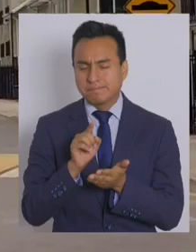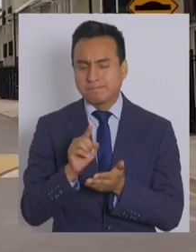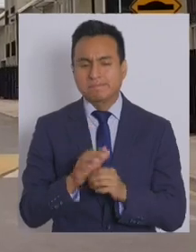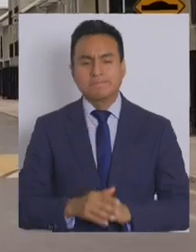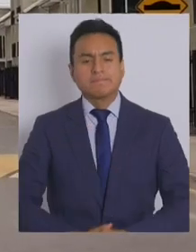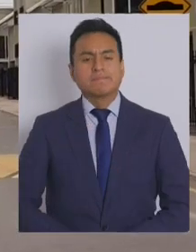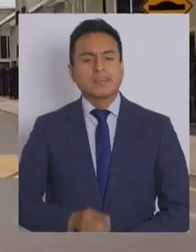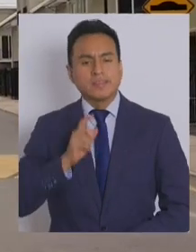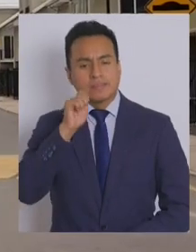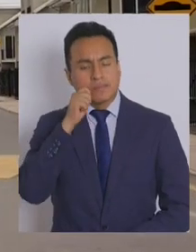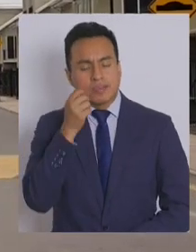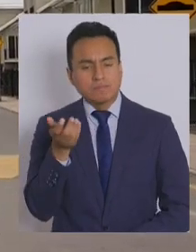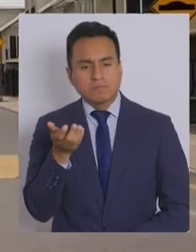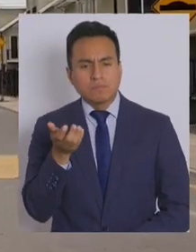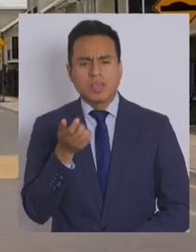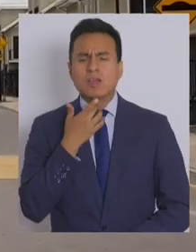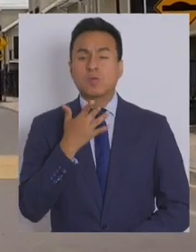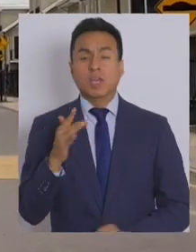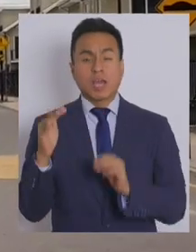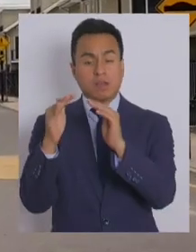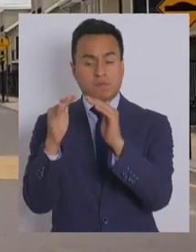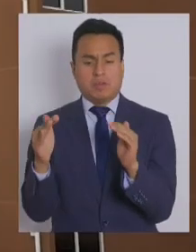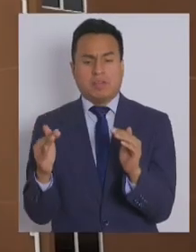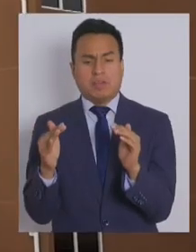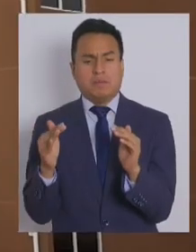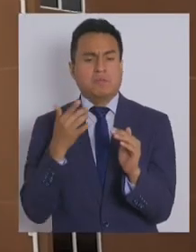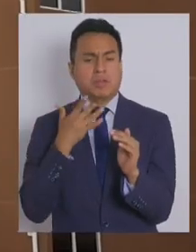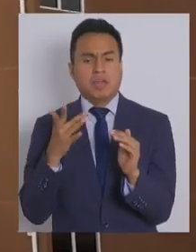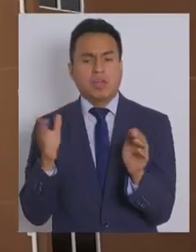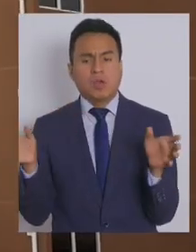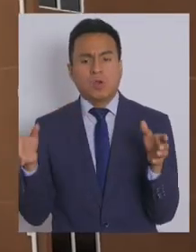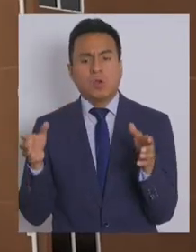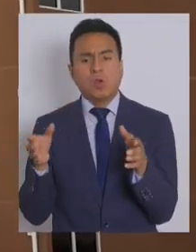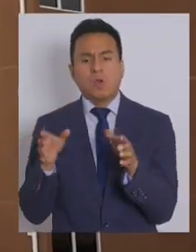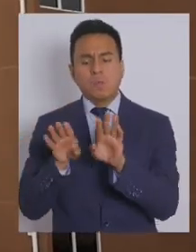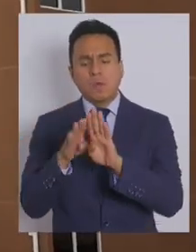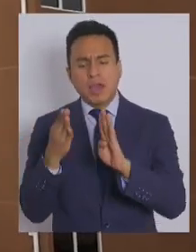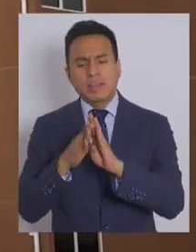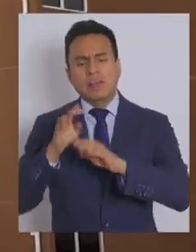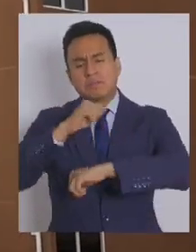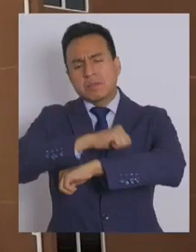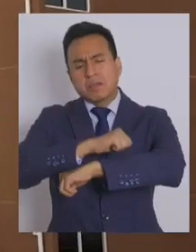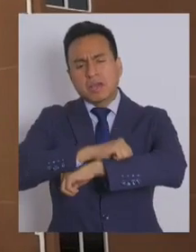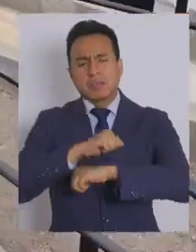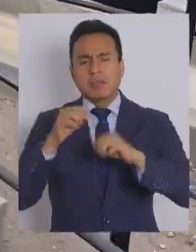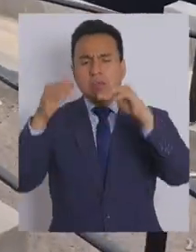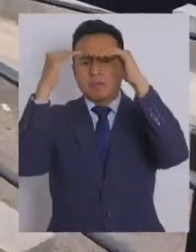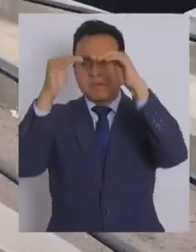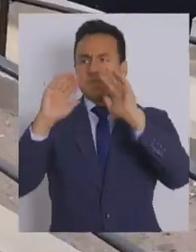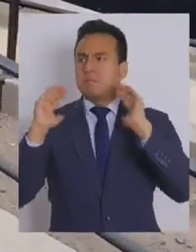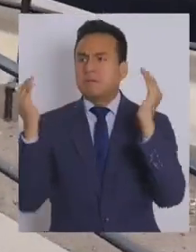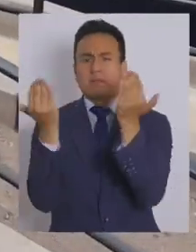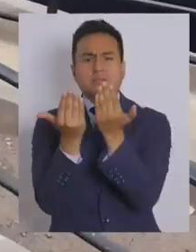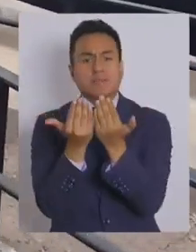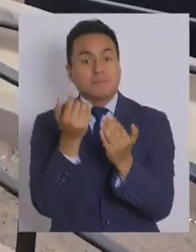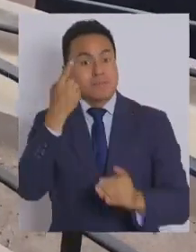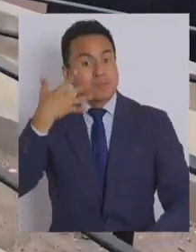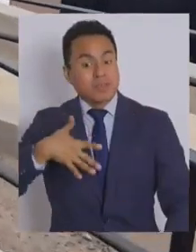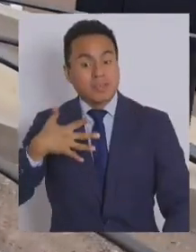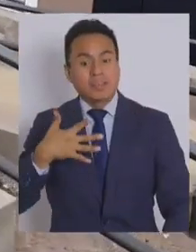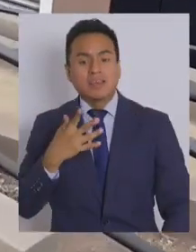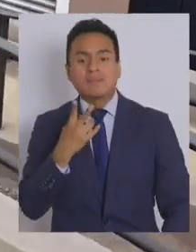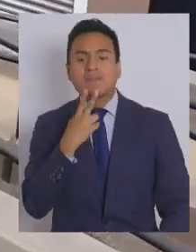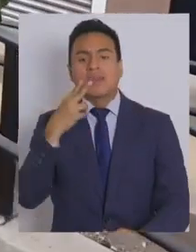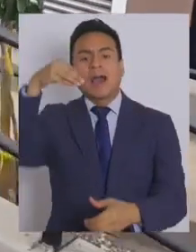Que es, ¿por qué una vivienda, al fin y al cabo, es un conjunto de puertas, ventanas, paredes y techo? Lo importante es lo que